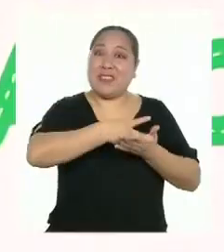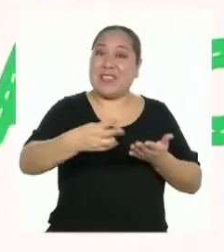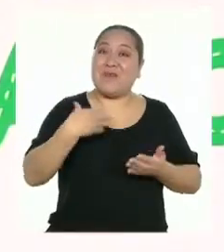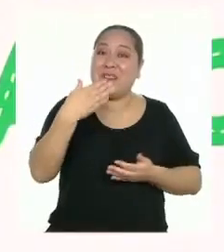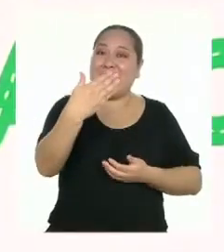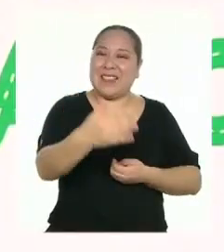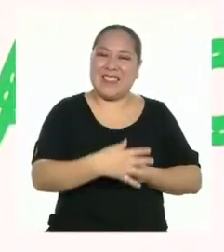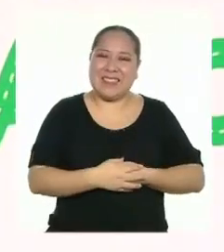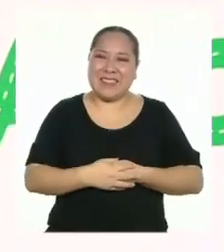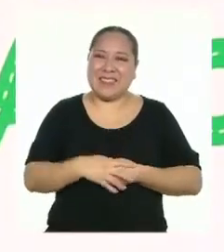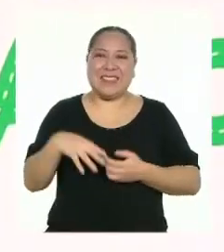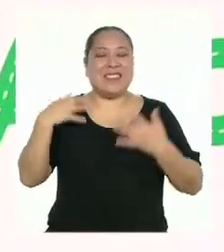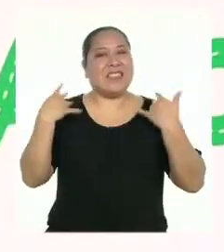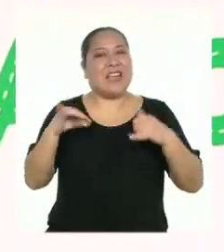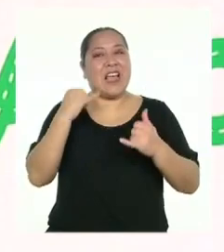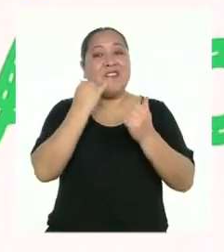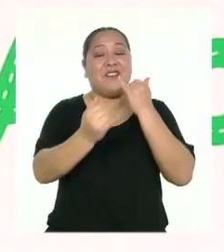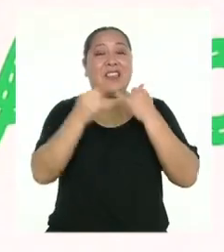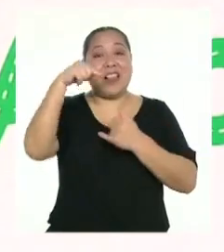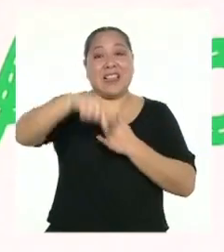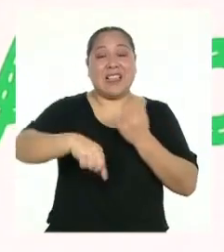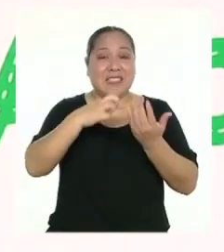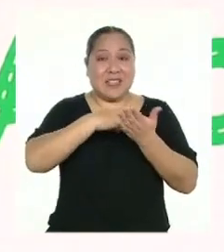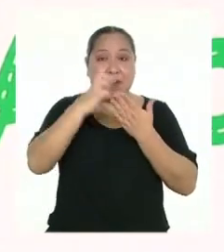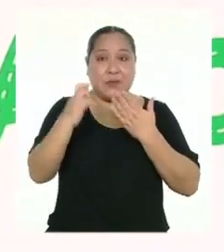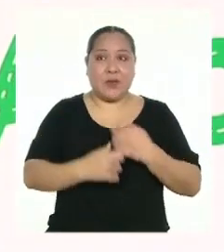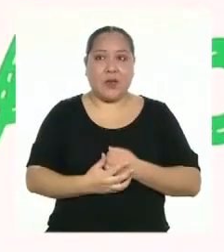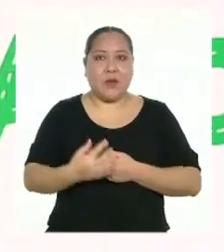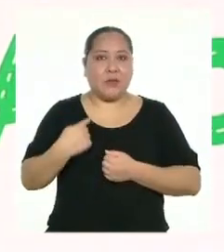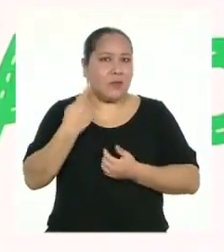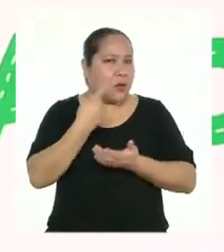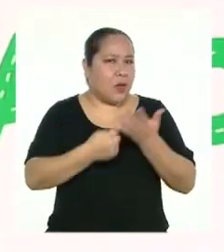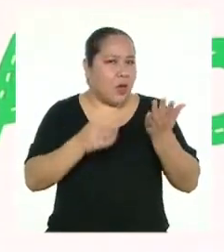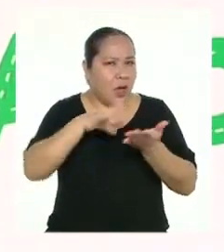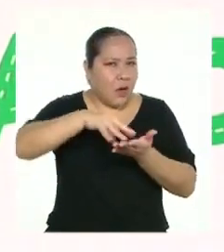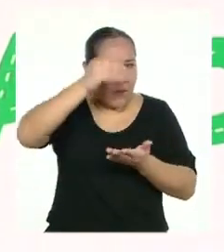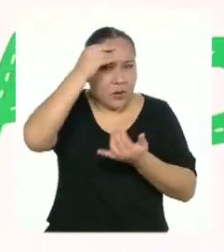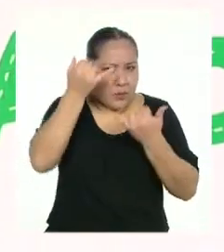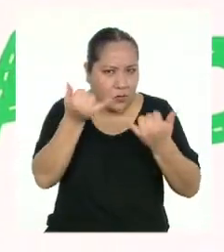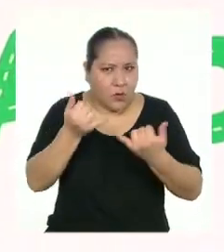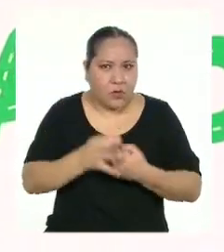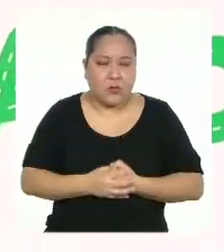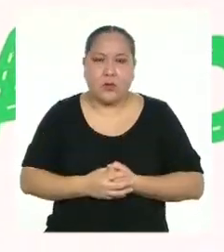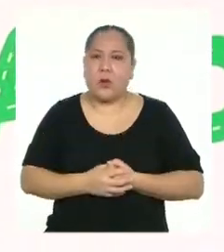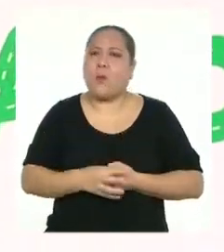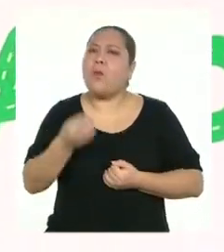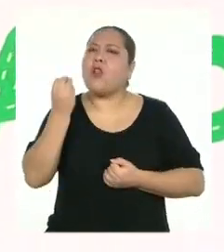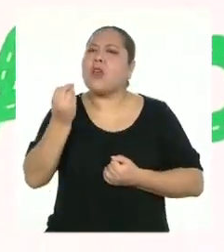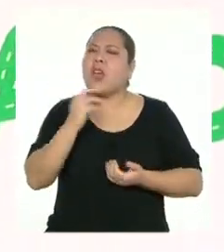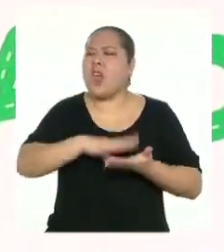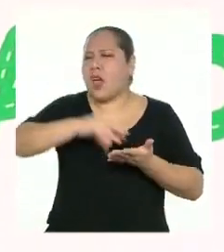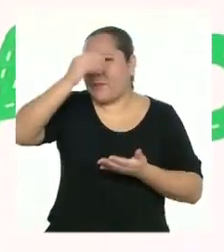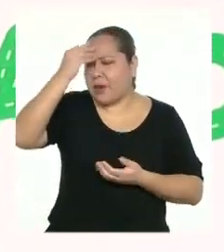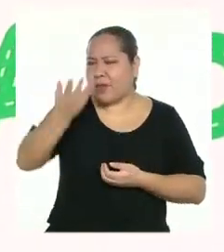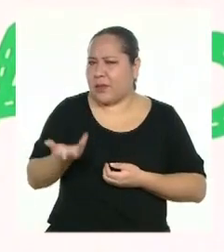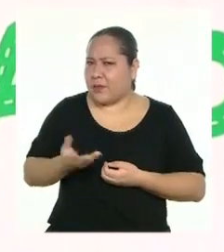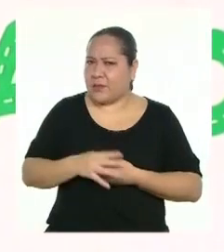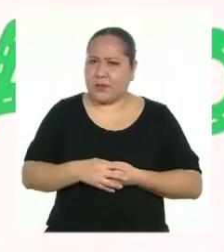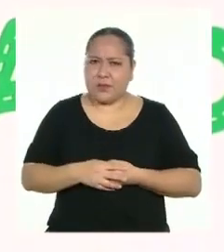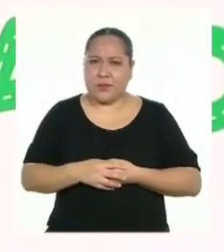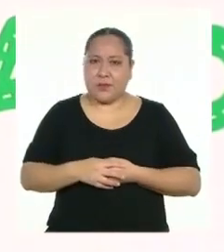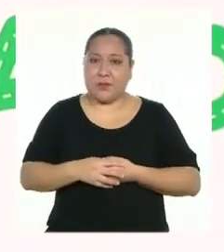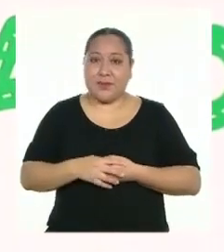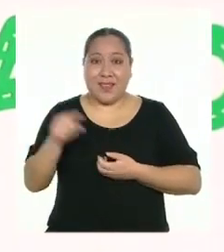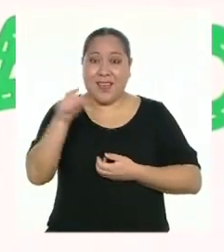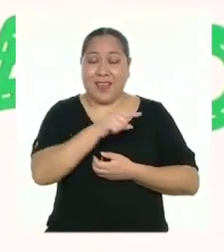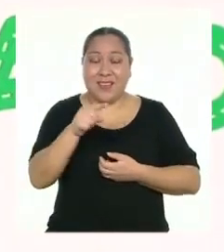Y así hemos llegado al final de este programa. ¿Qué aprendimos hoy? ¿Para qué lo aprendimos? A partir de